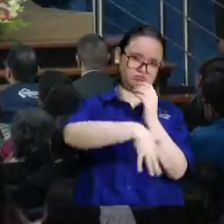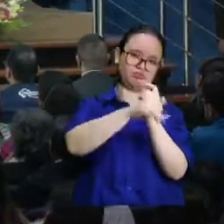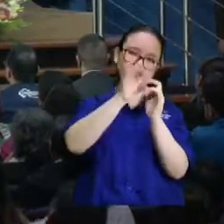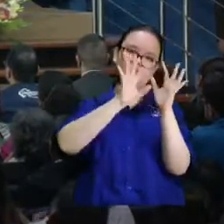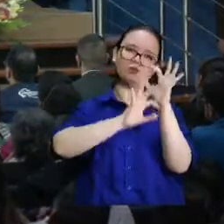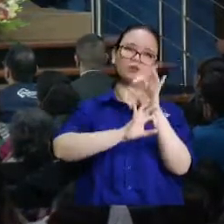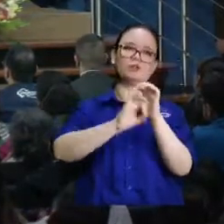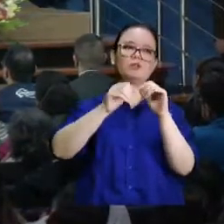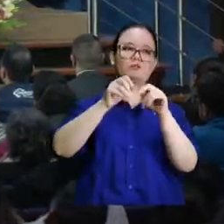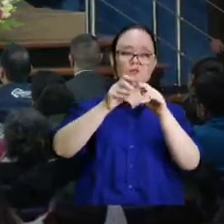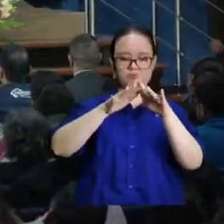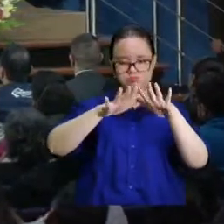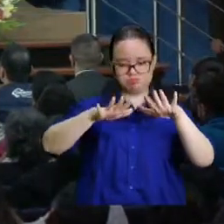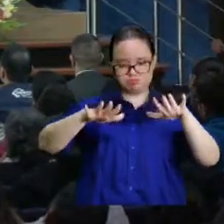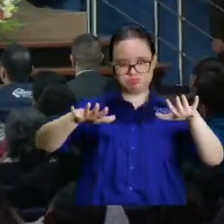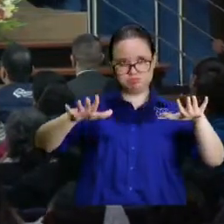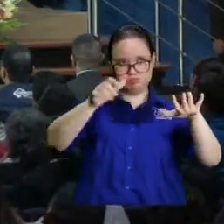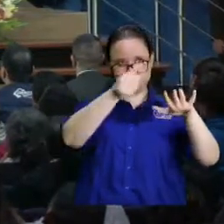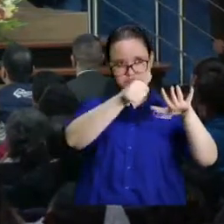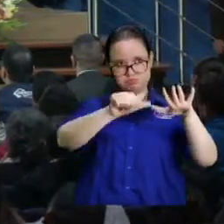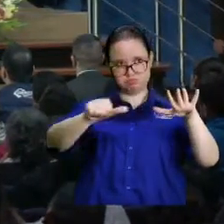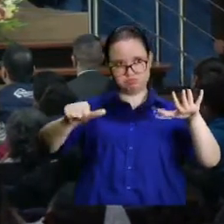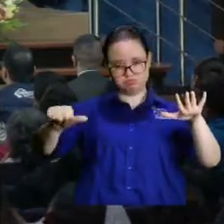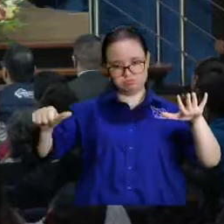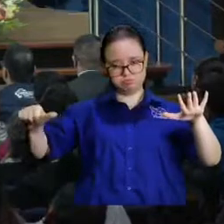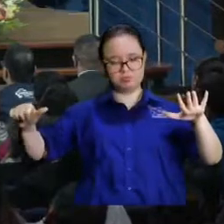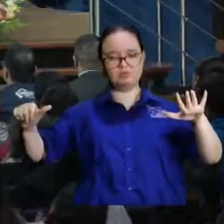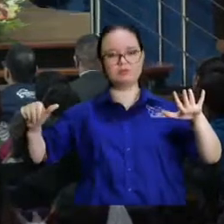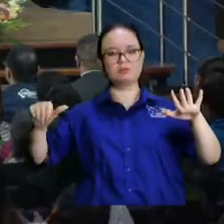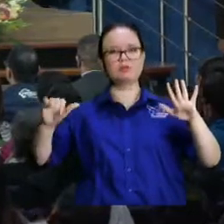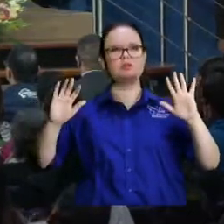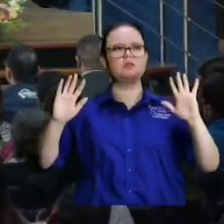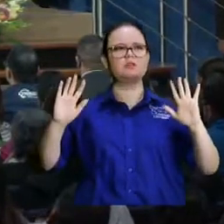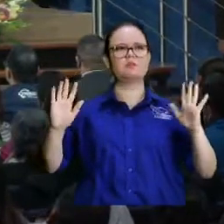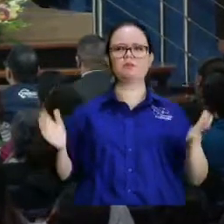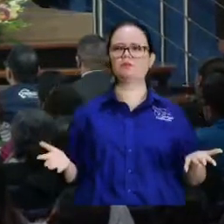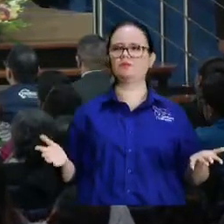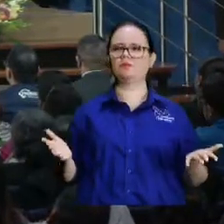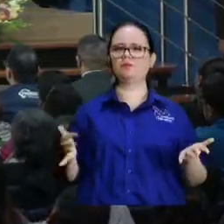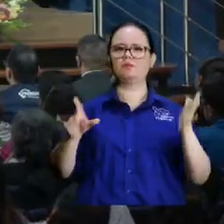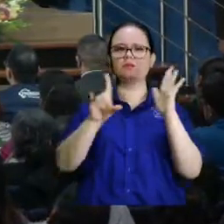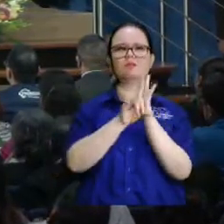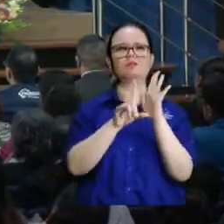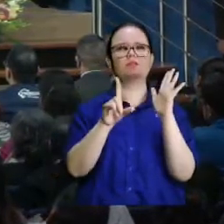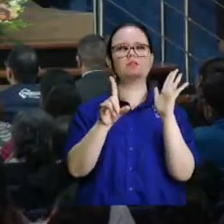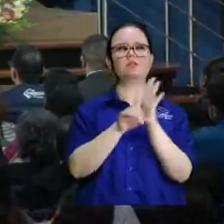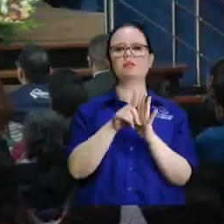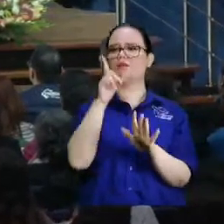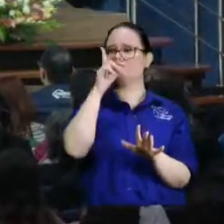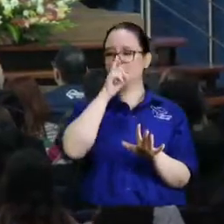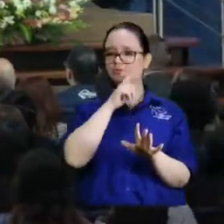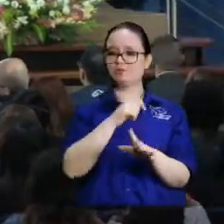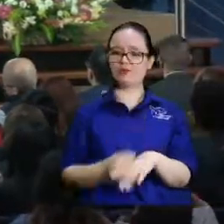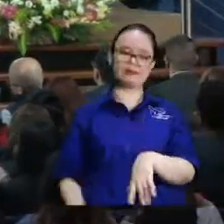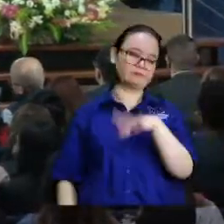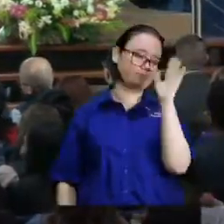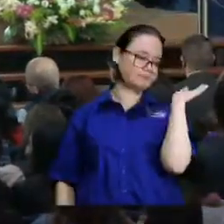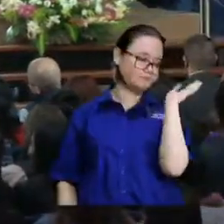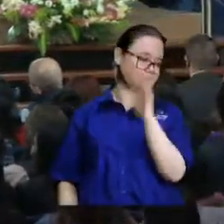fuera así entonces el agua seguiría así pero y la ley de la gravedad la ley de la gravedad no existe ¡ah gran